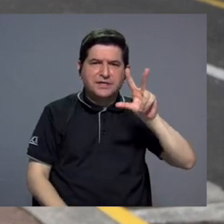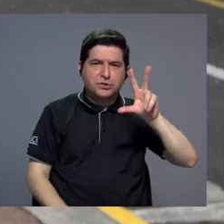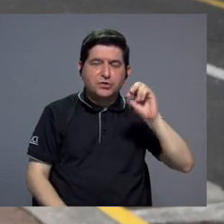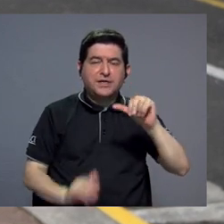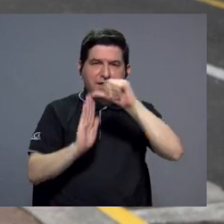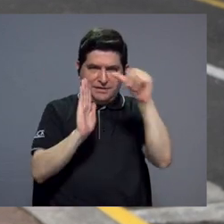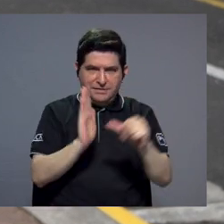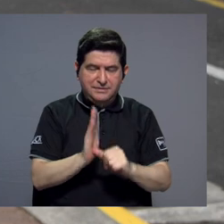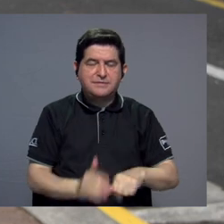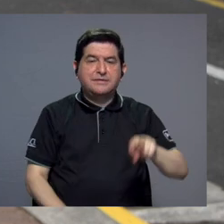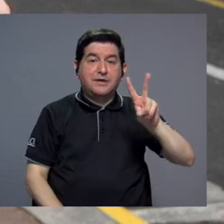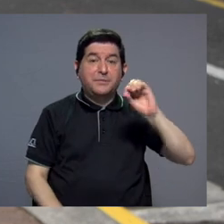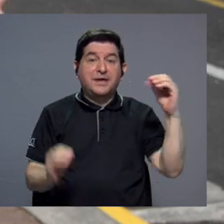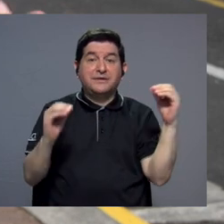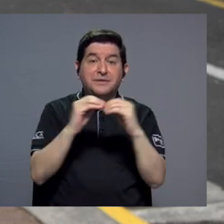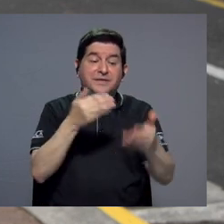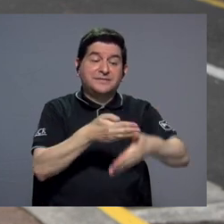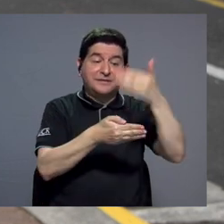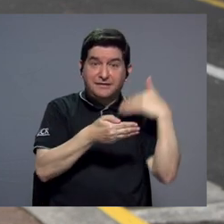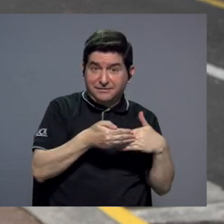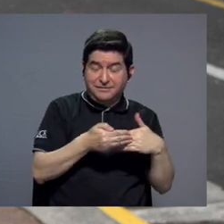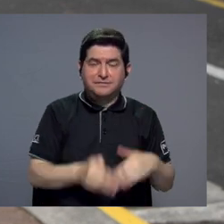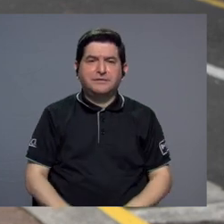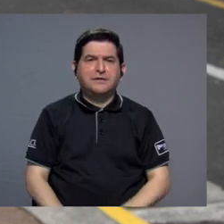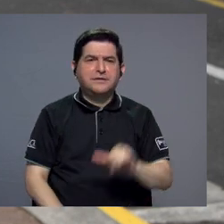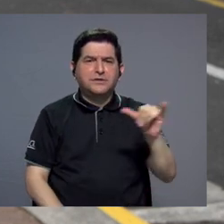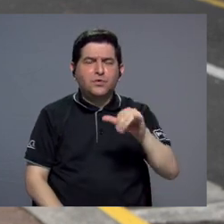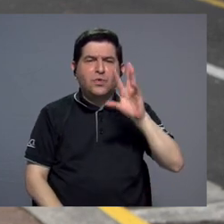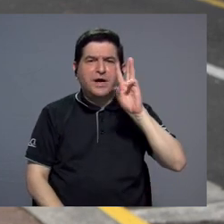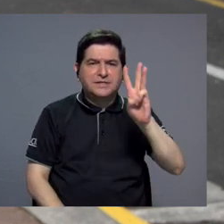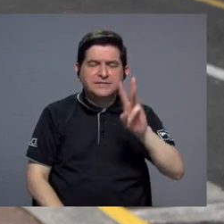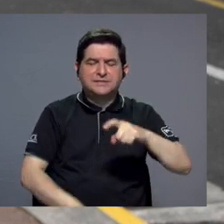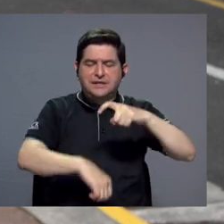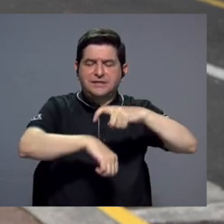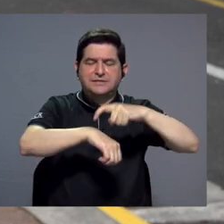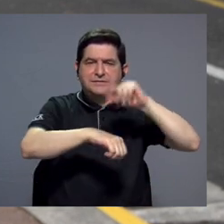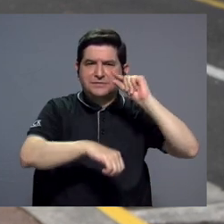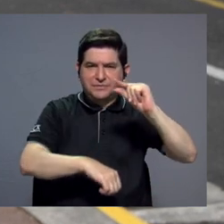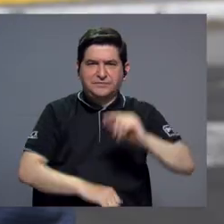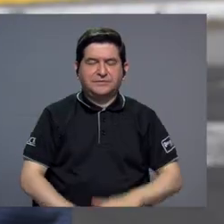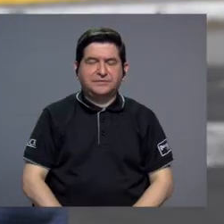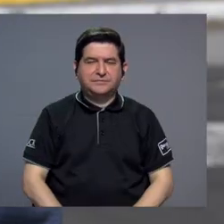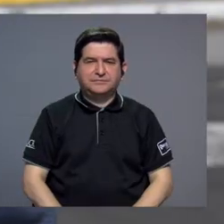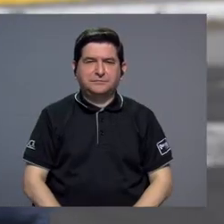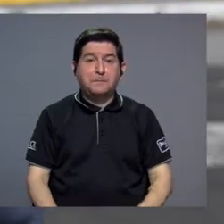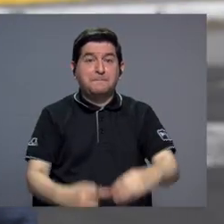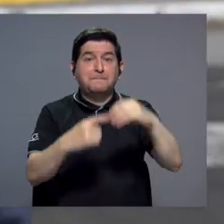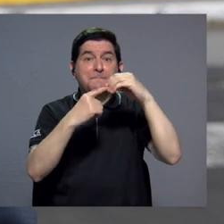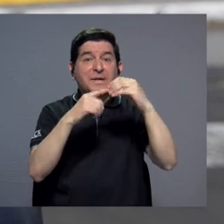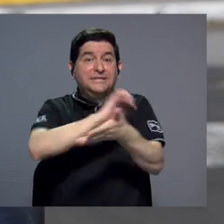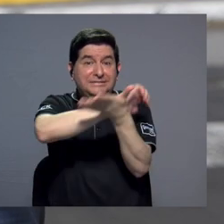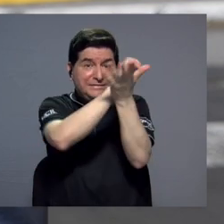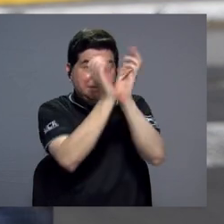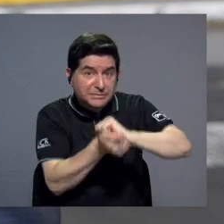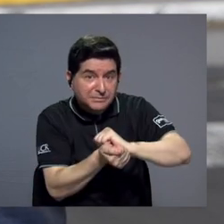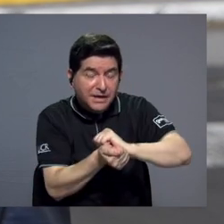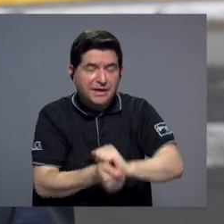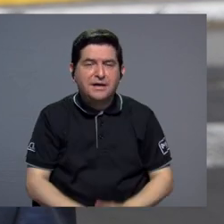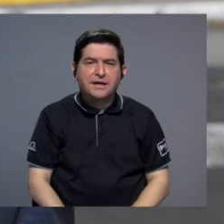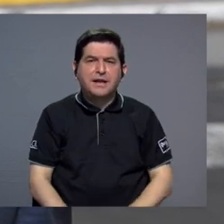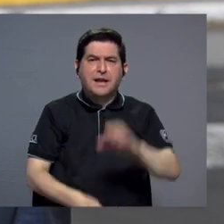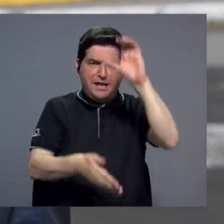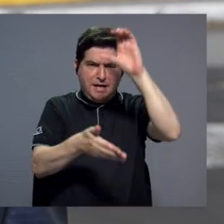130 artículos, 20 más que el anterior, así como 6 transitorios. Entre los principales cambios